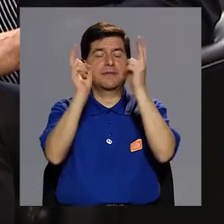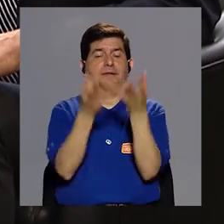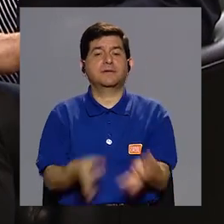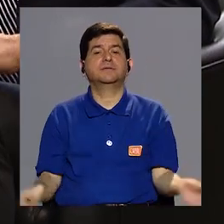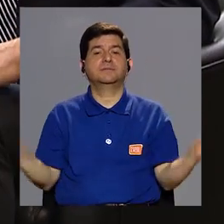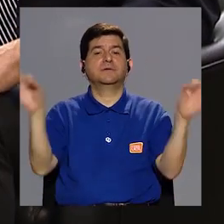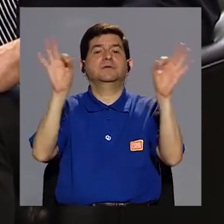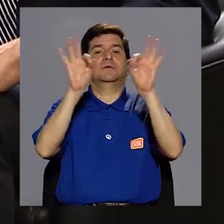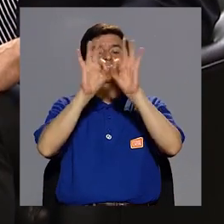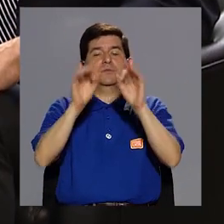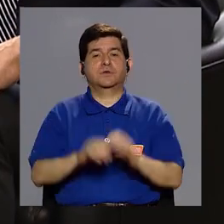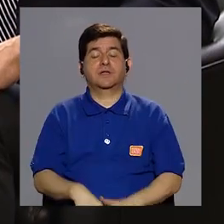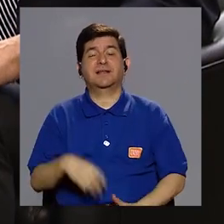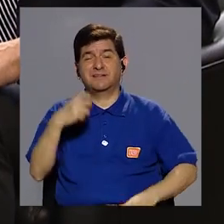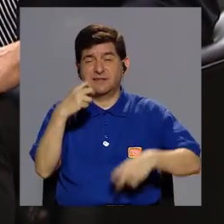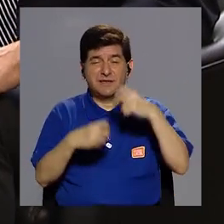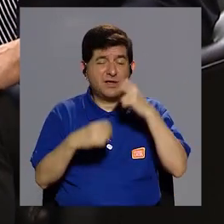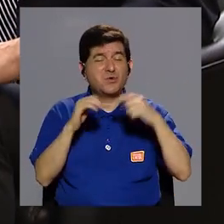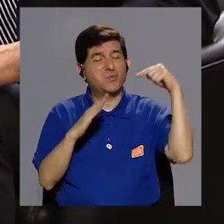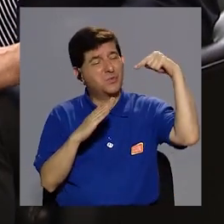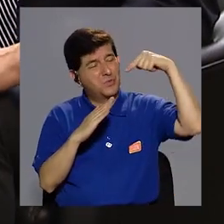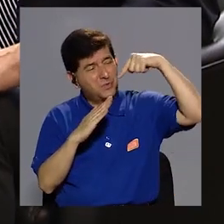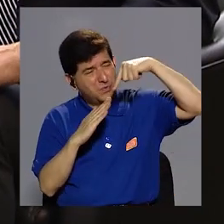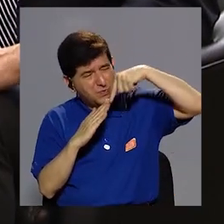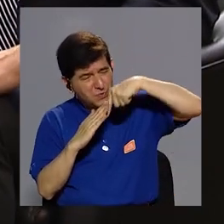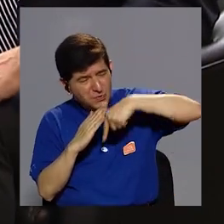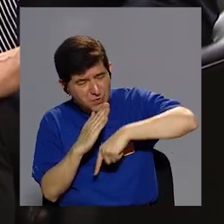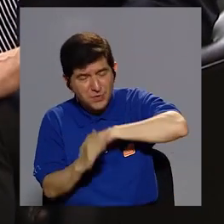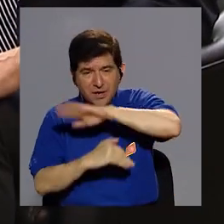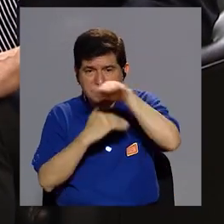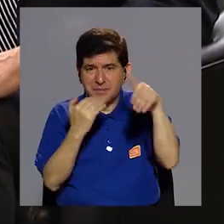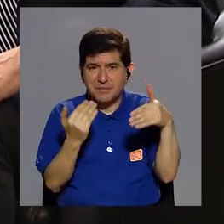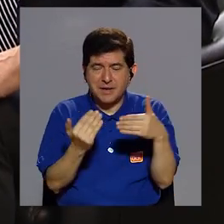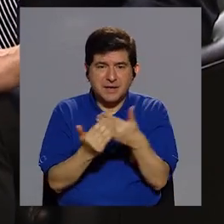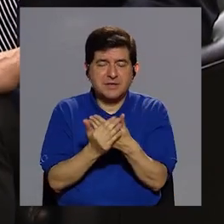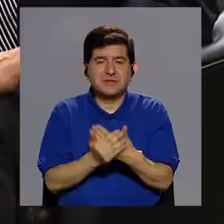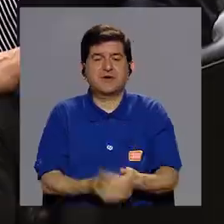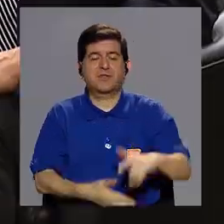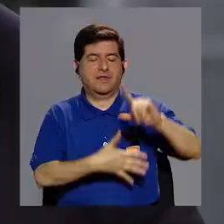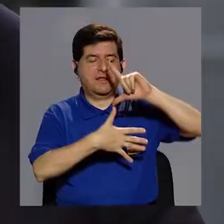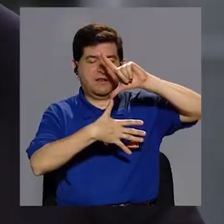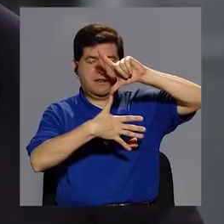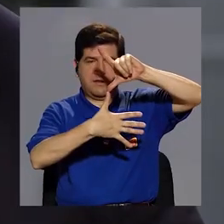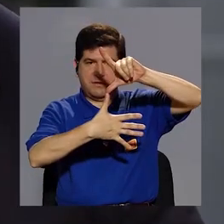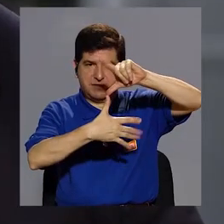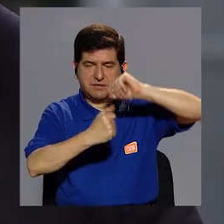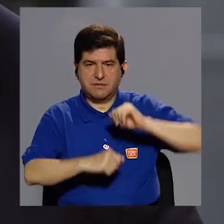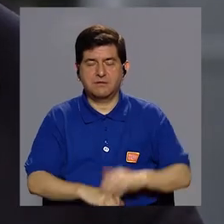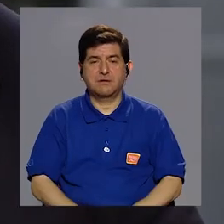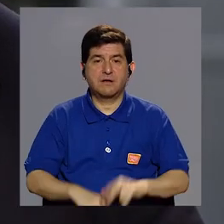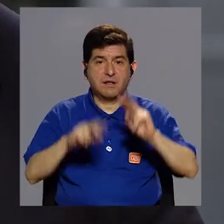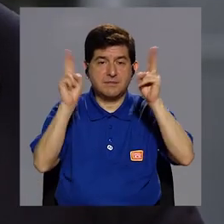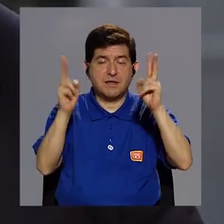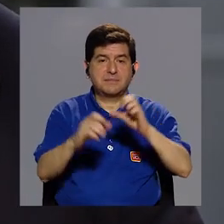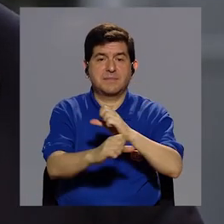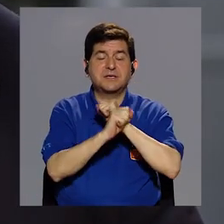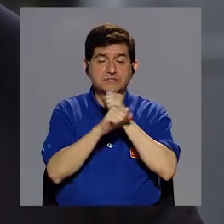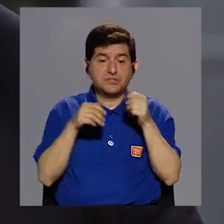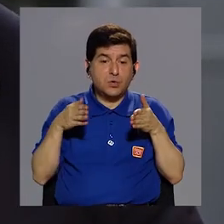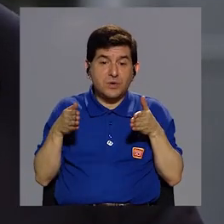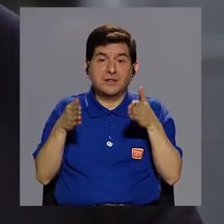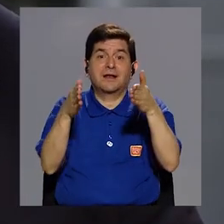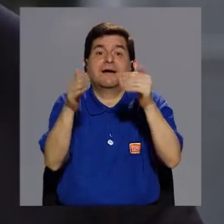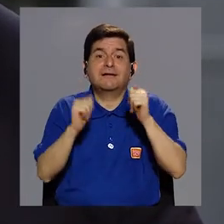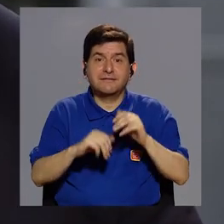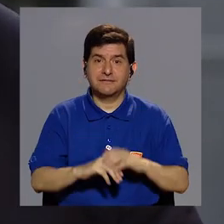Un tema importante y el cual es un problema grave en toda América Latina es el tema de